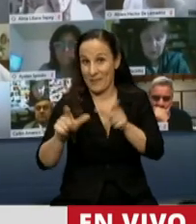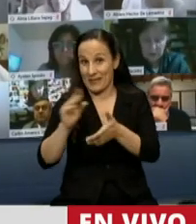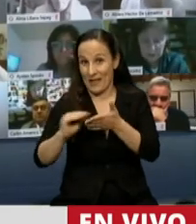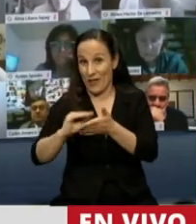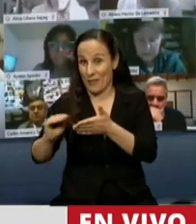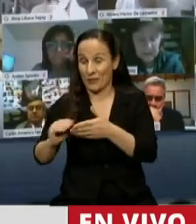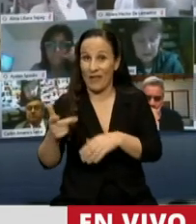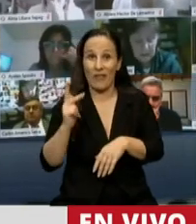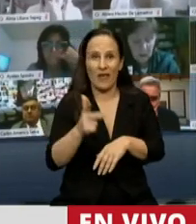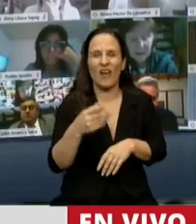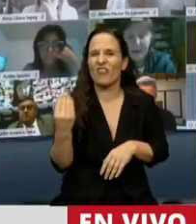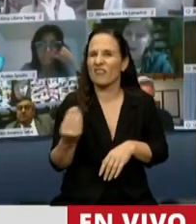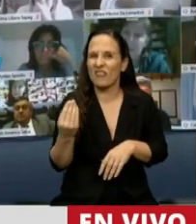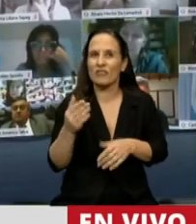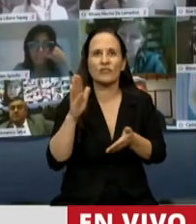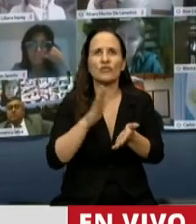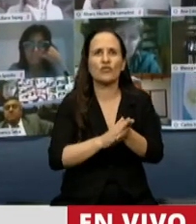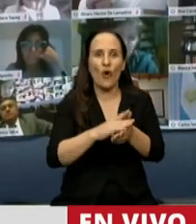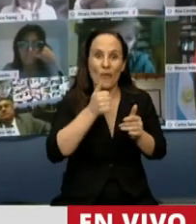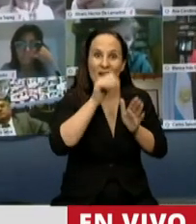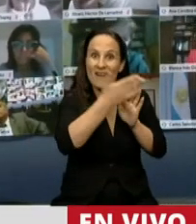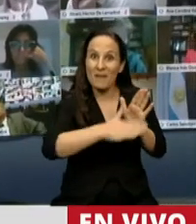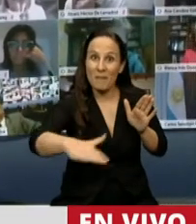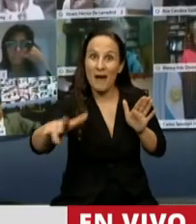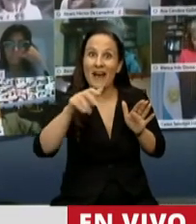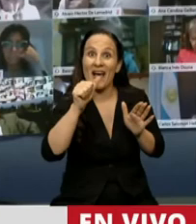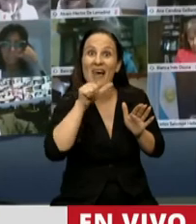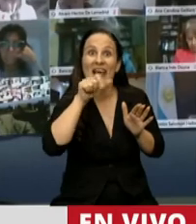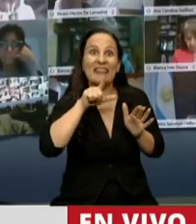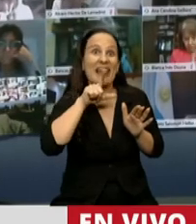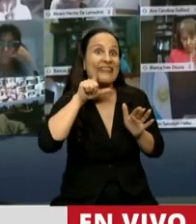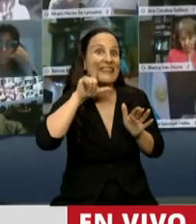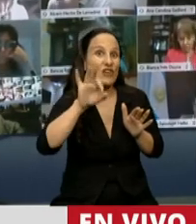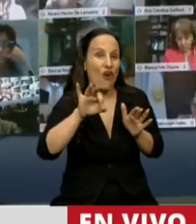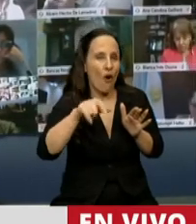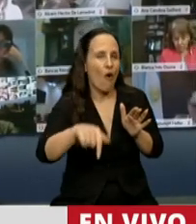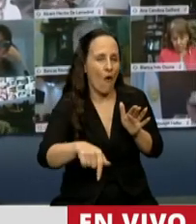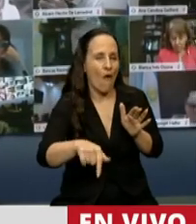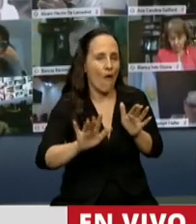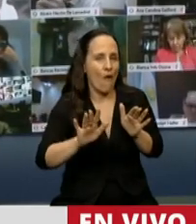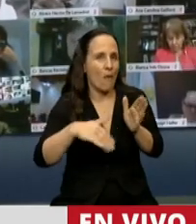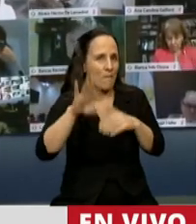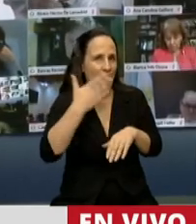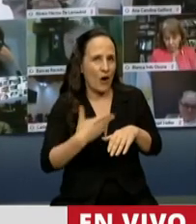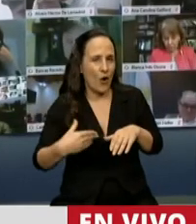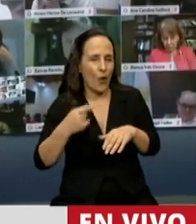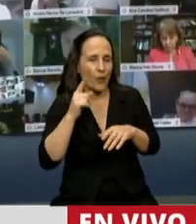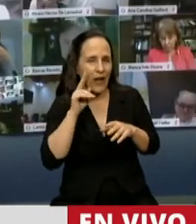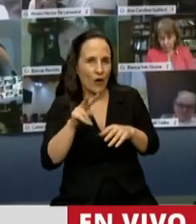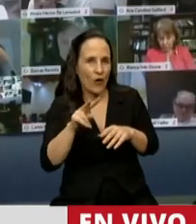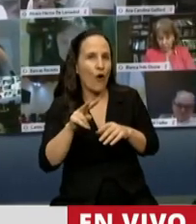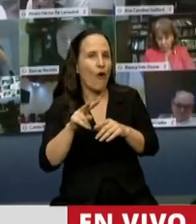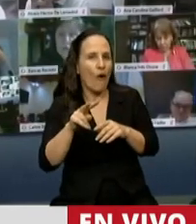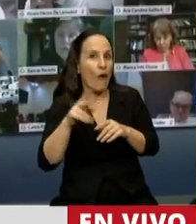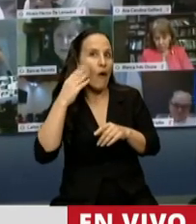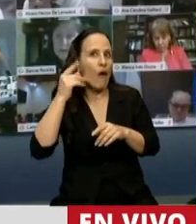es la importancia de la mirada sobre el Atlántico Sur que está teniendo el Gobierno Nacional. Sobre todo en momentos donde Gran Bretaña